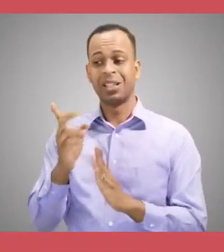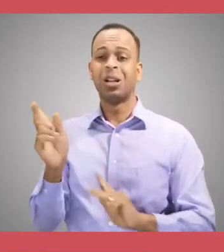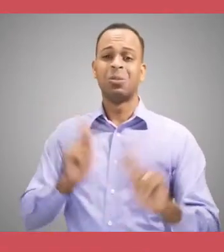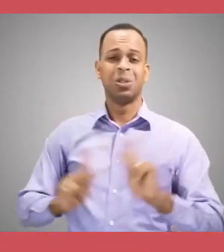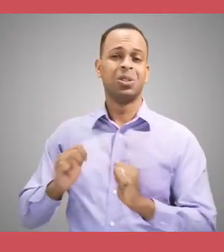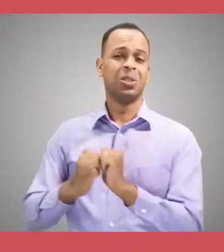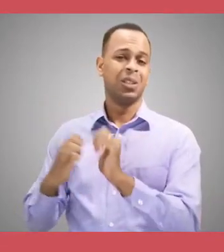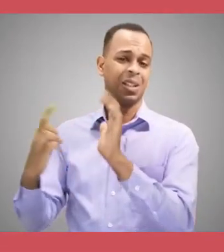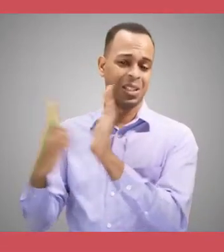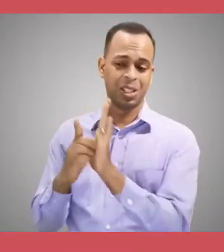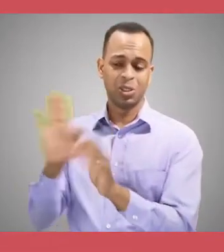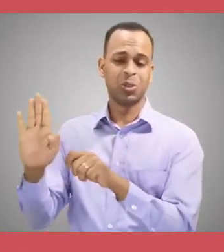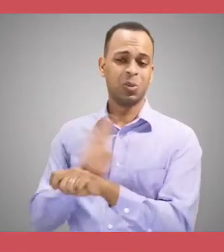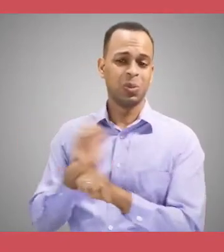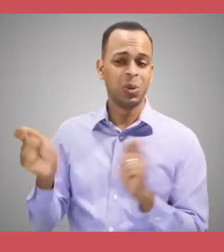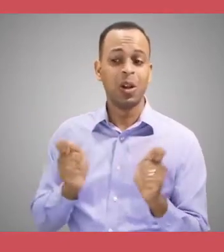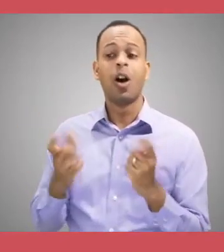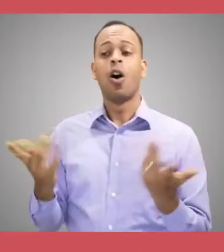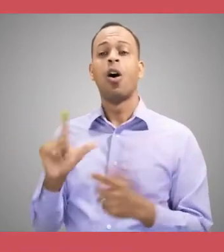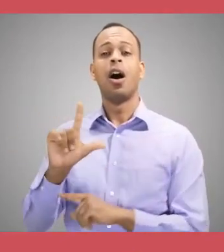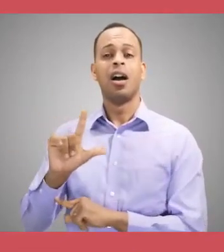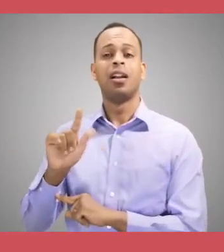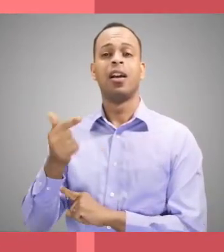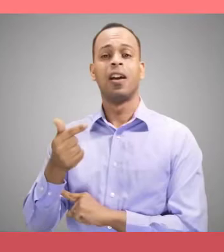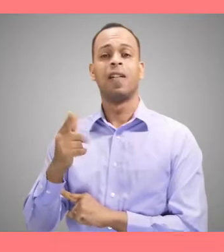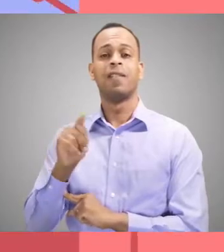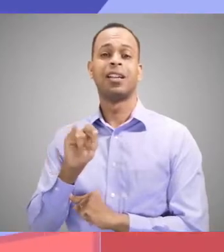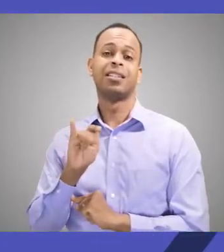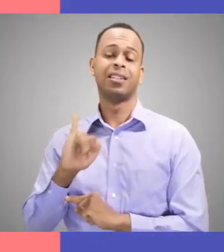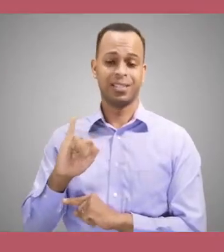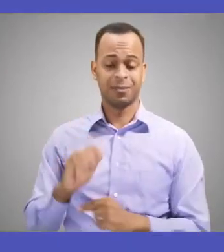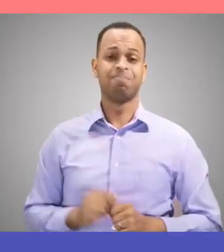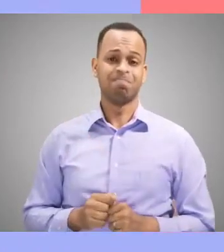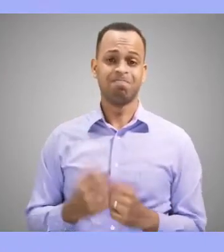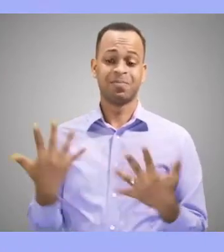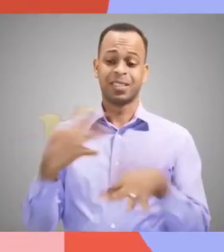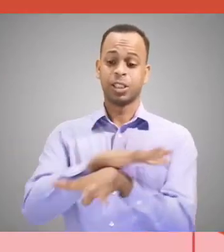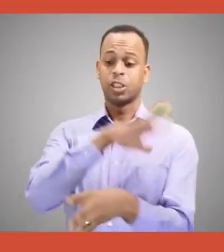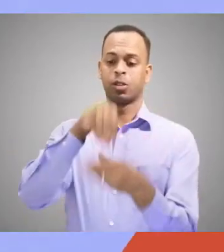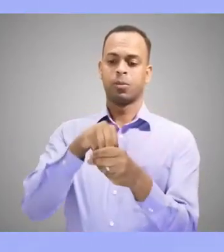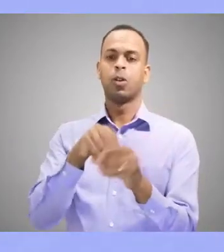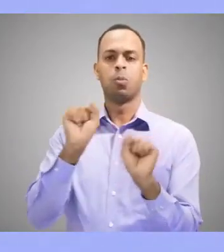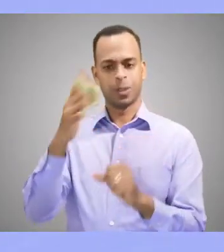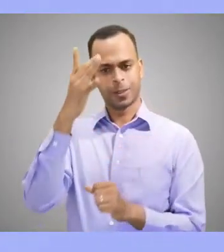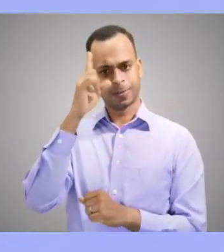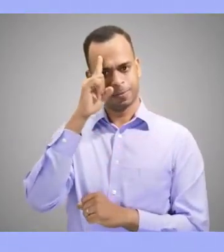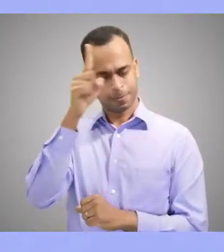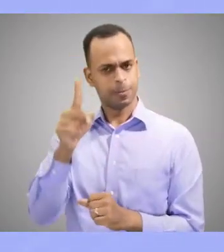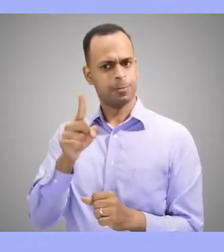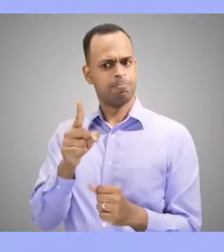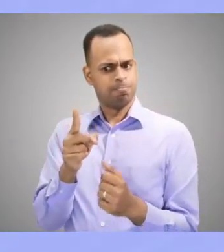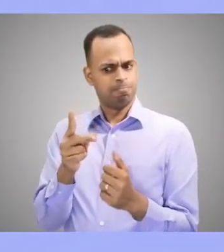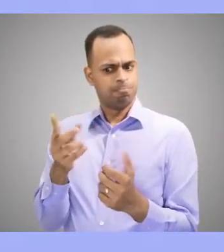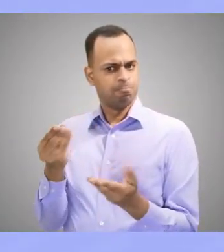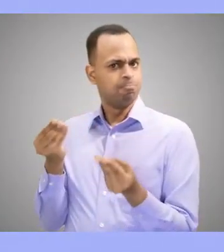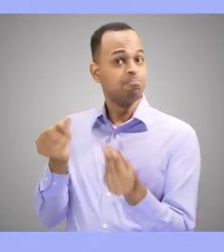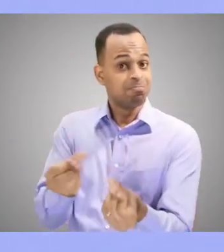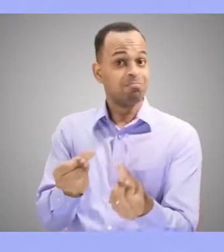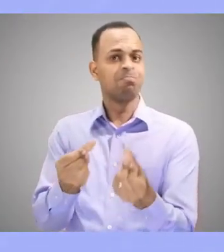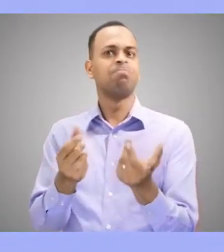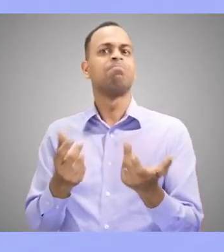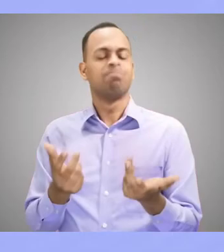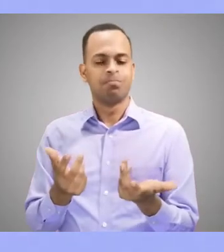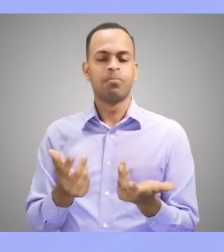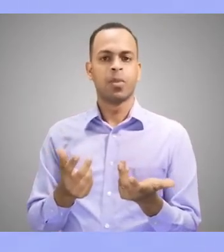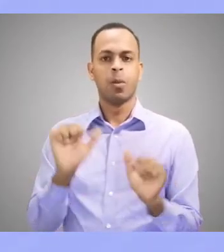personas con discapacidad, migrantes y LGBTI. La inclusión puede ser una inversión inteligente, con el potencial de